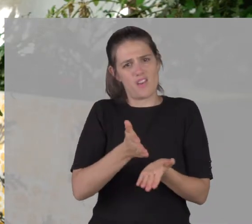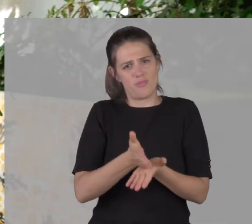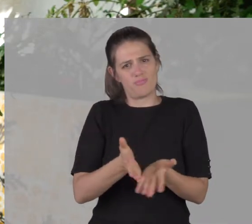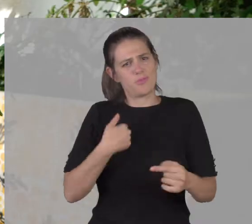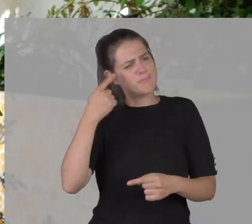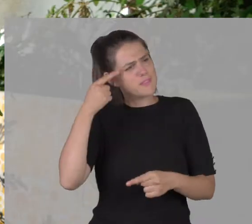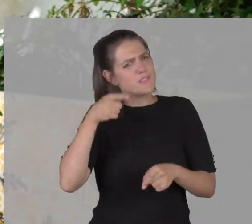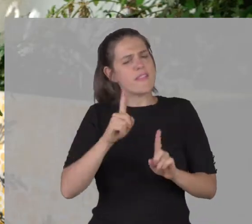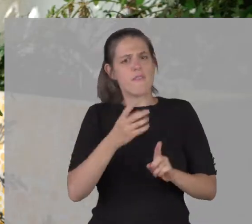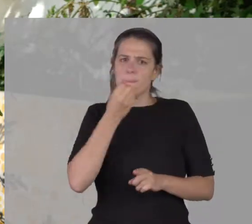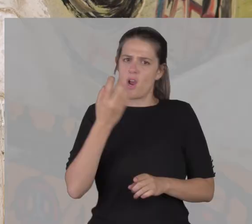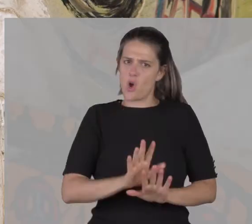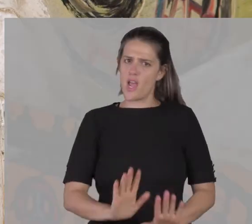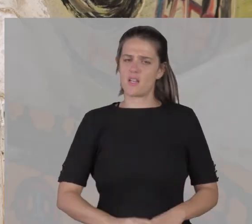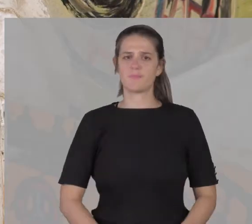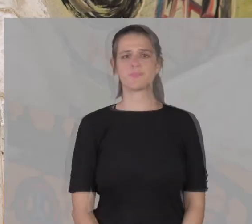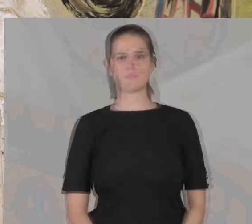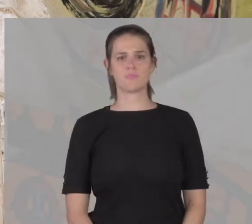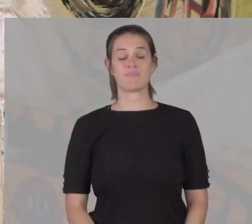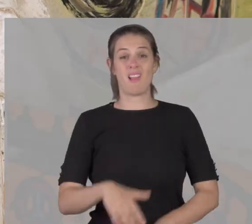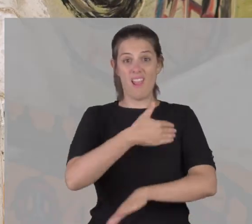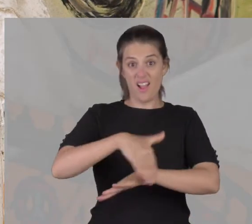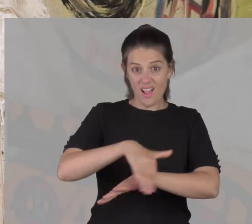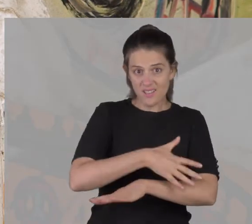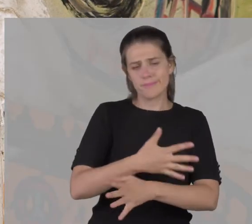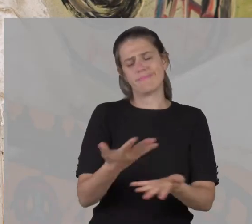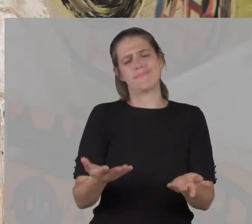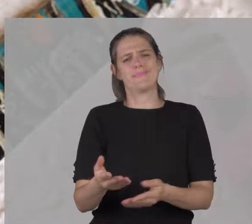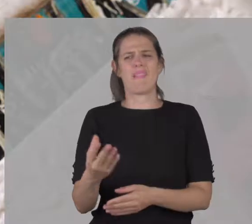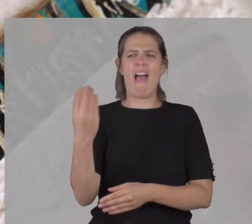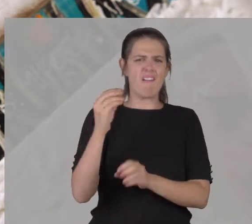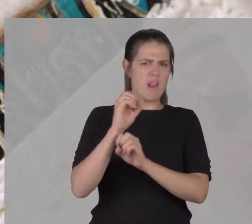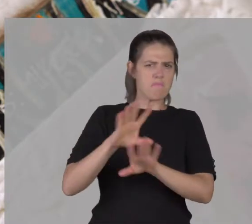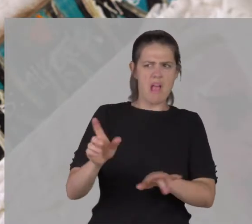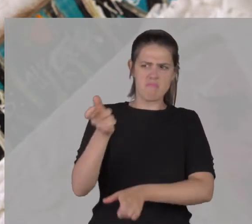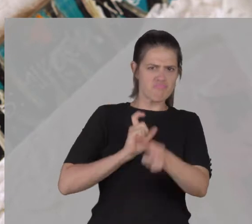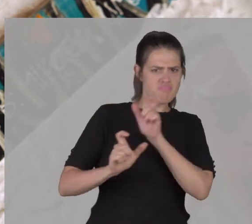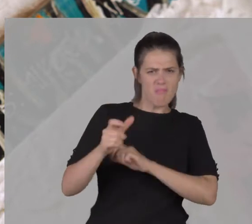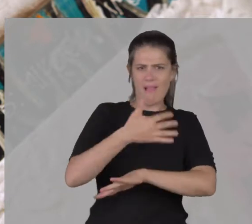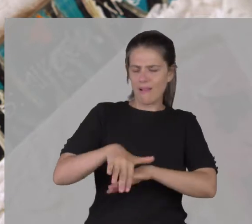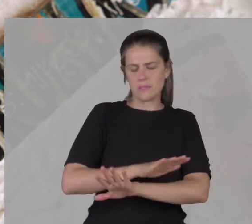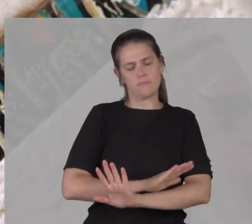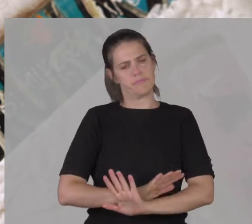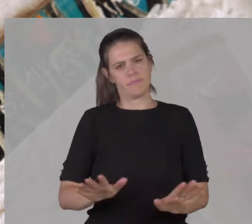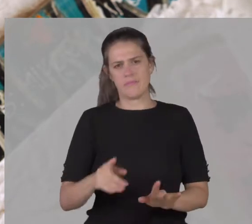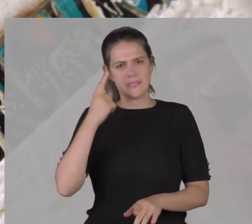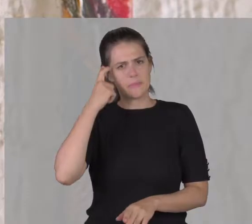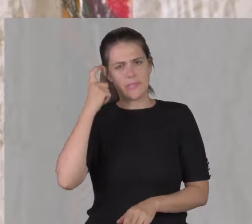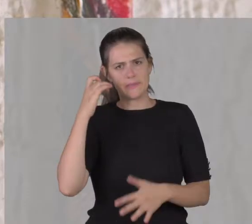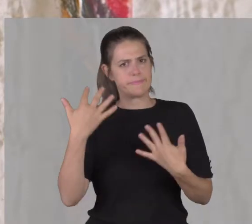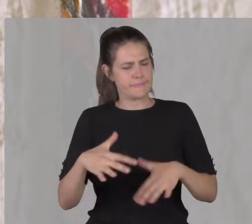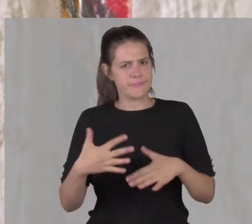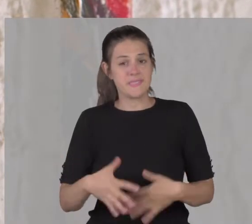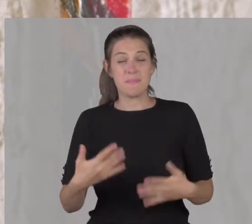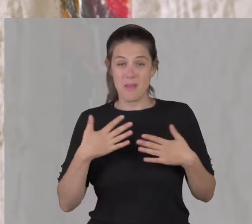Eso debería de mejorar. Desde hablarme mal hasta un montón de cosas. He tenido de todo en la calle